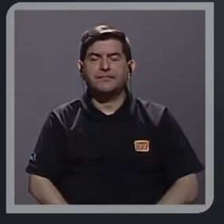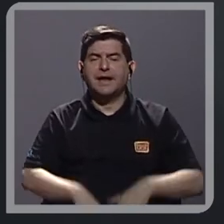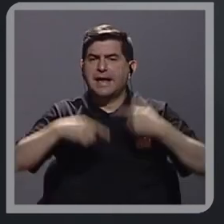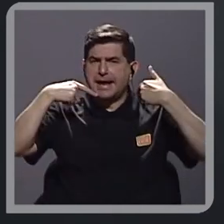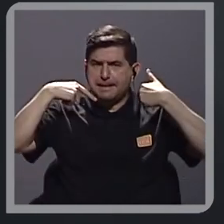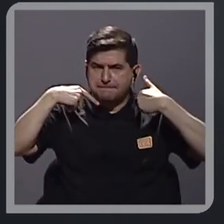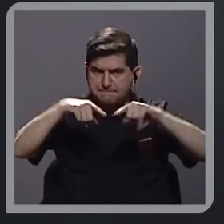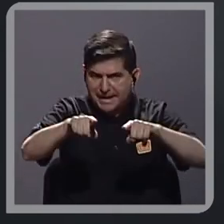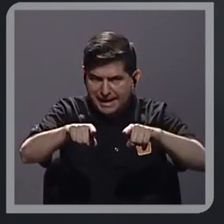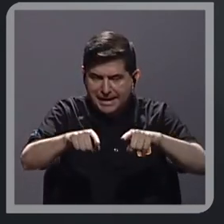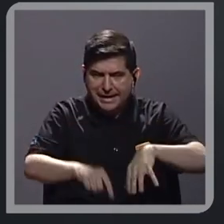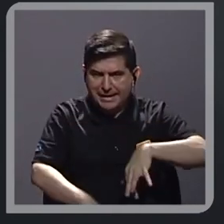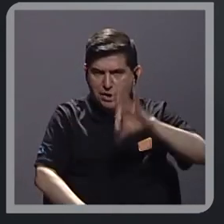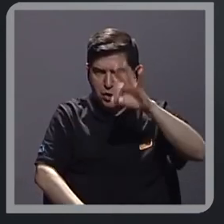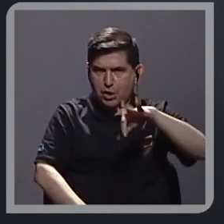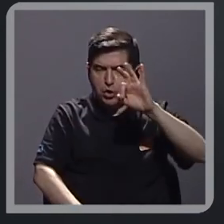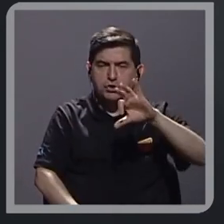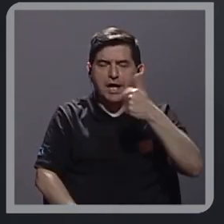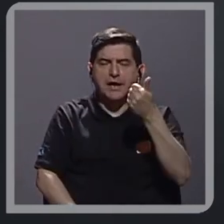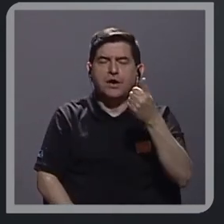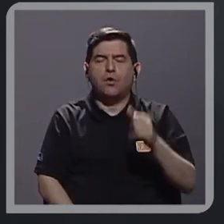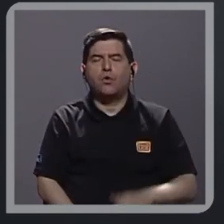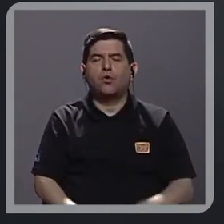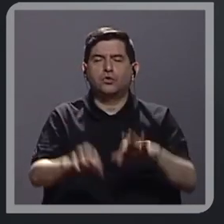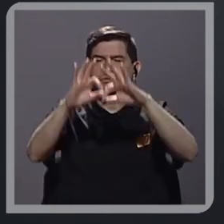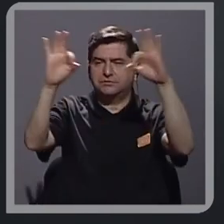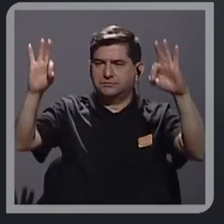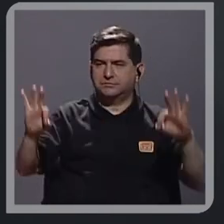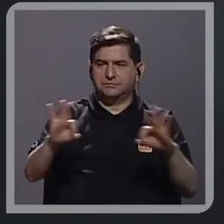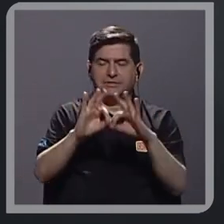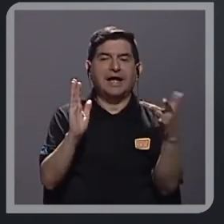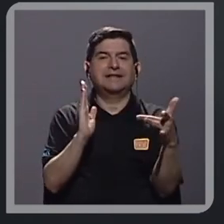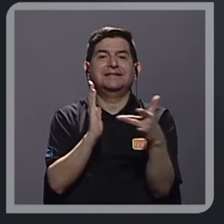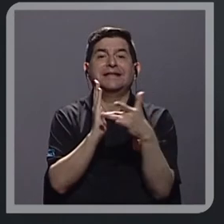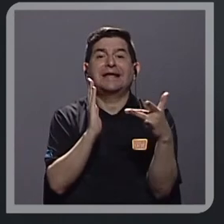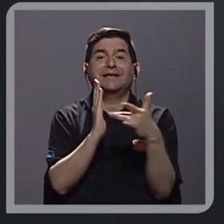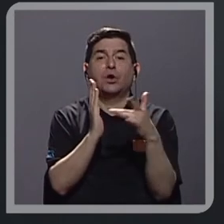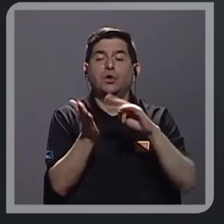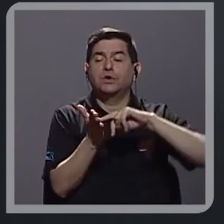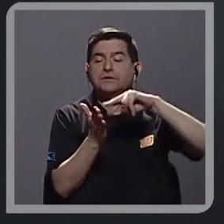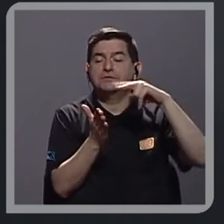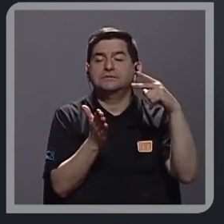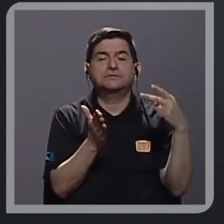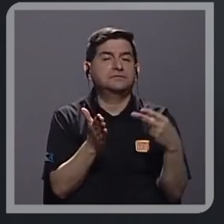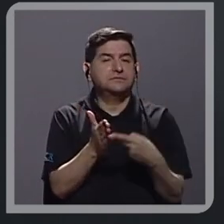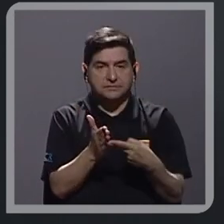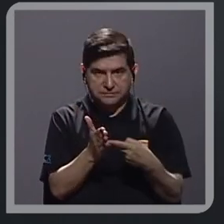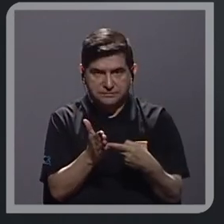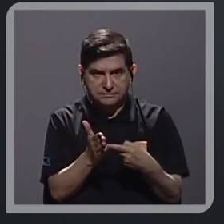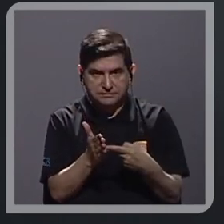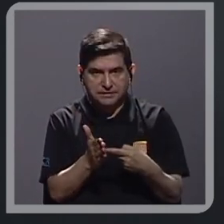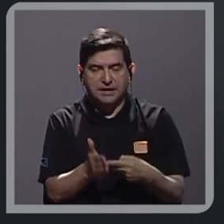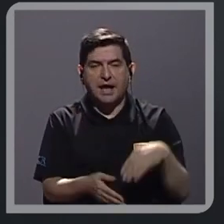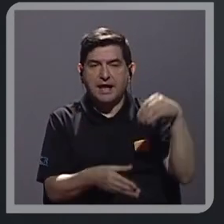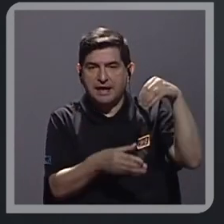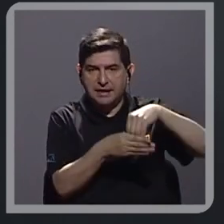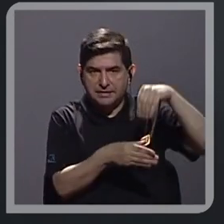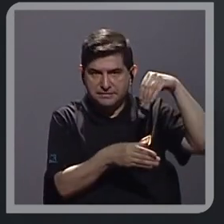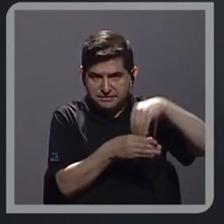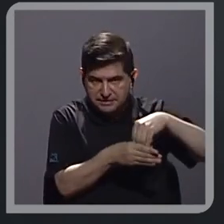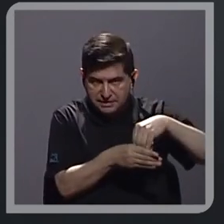Paralelamente a eso nos encontramos otra imagen que es que la tecnología significa inversión.